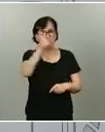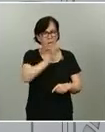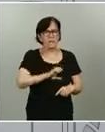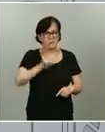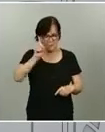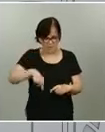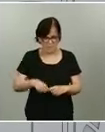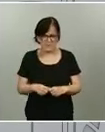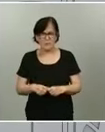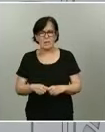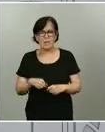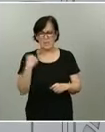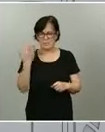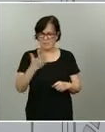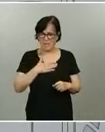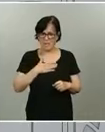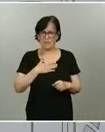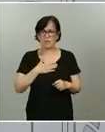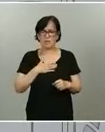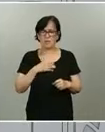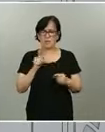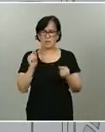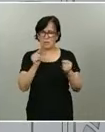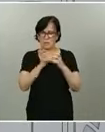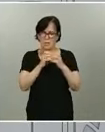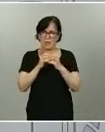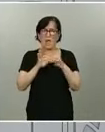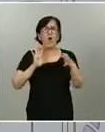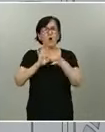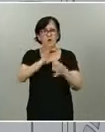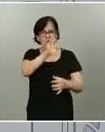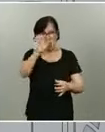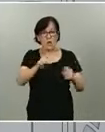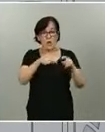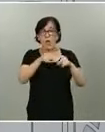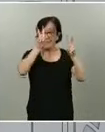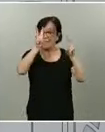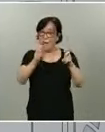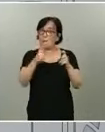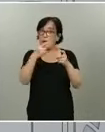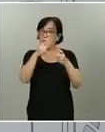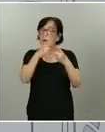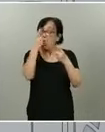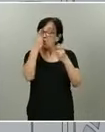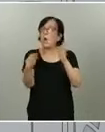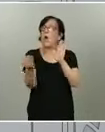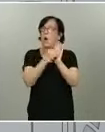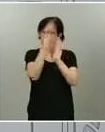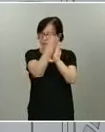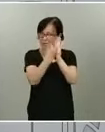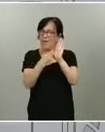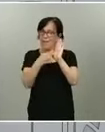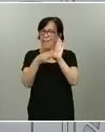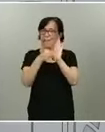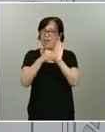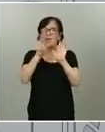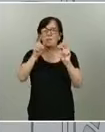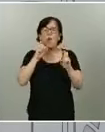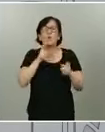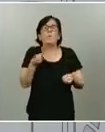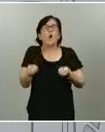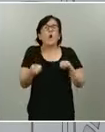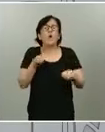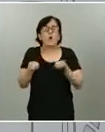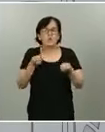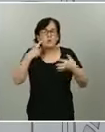Mañana vamos a tener una discusión en la Unión Europea sobre varios temas y uno de ellos es cómo controlar los riesgos que